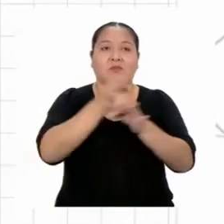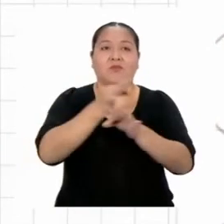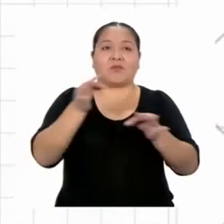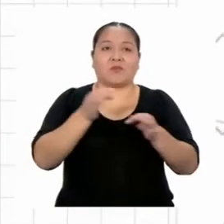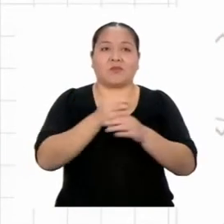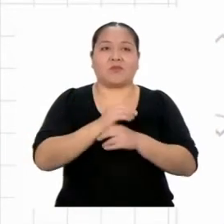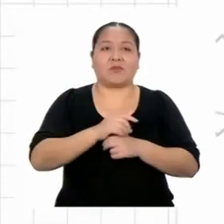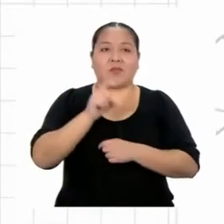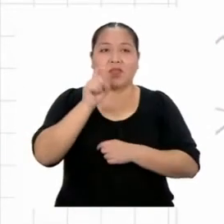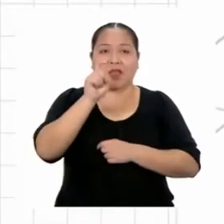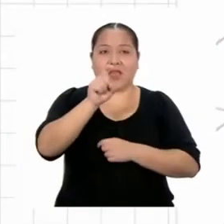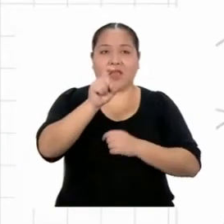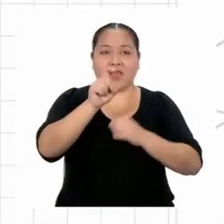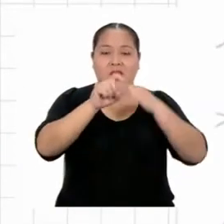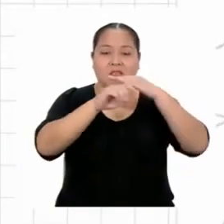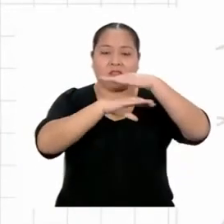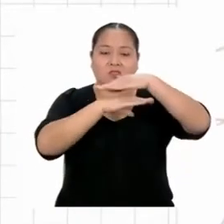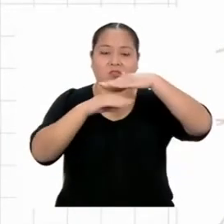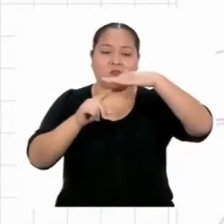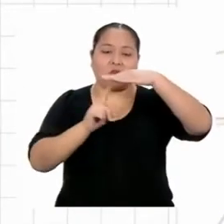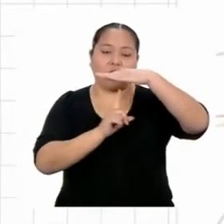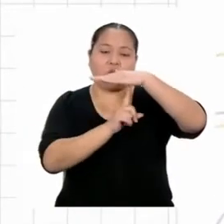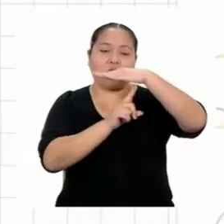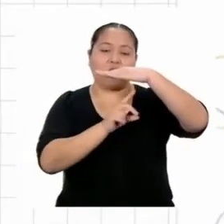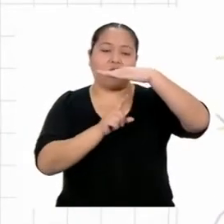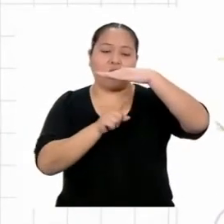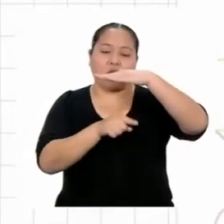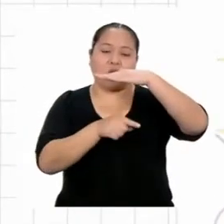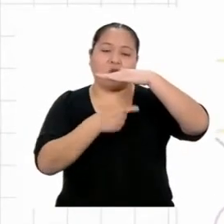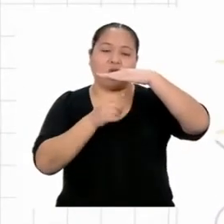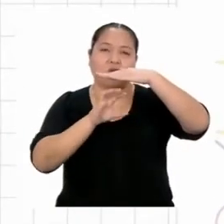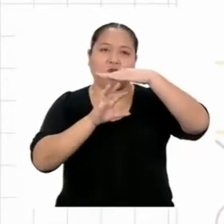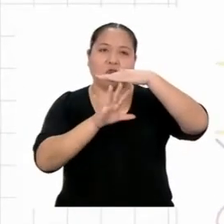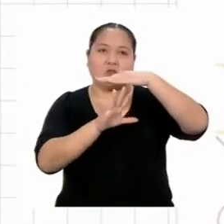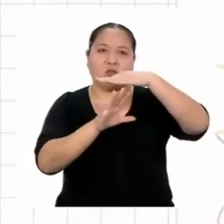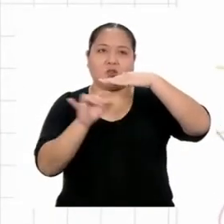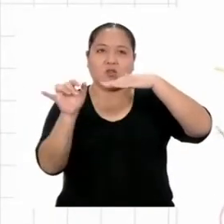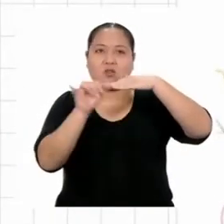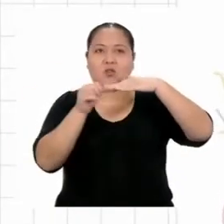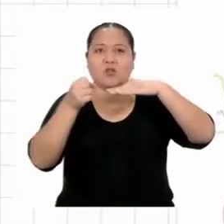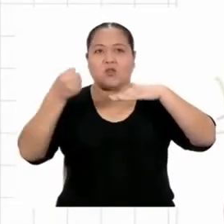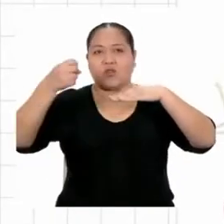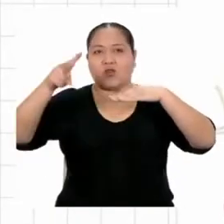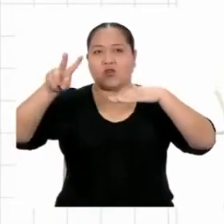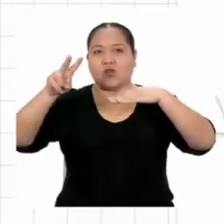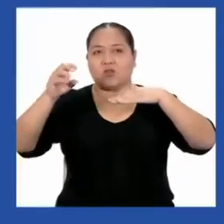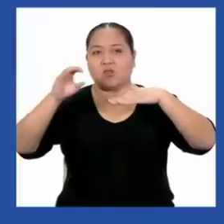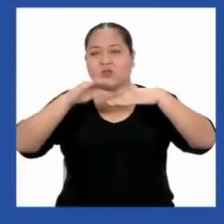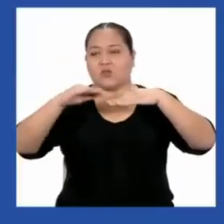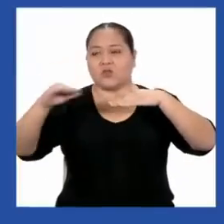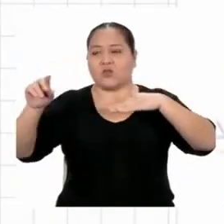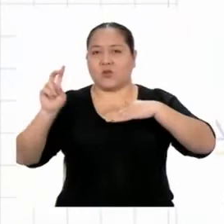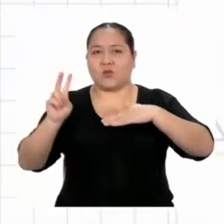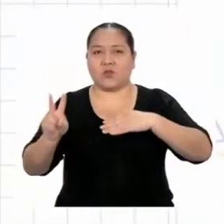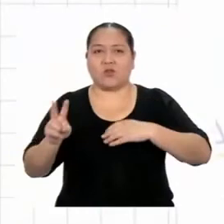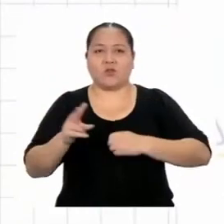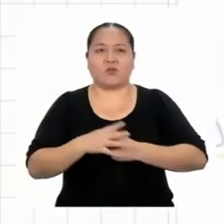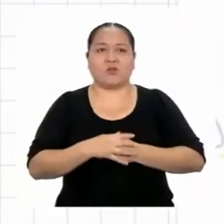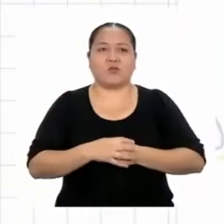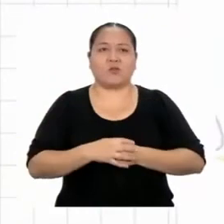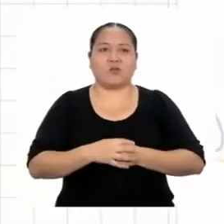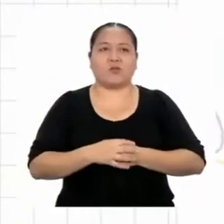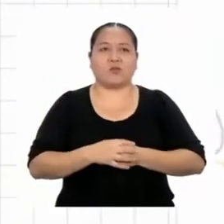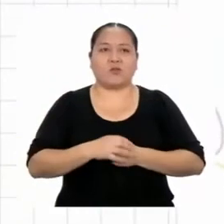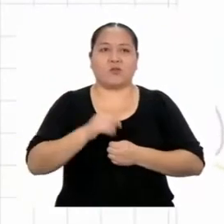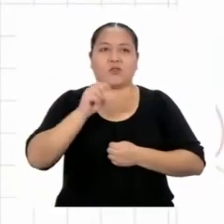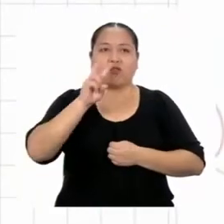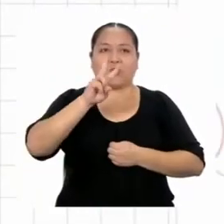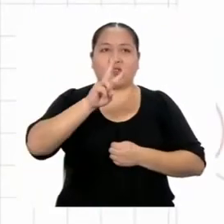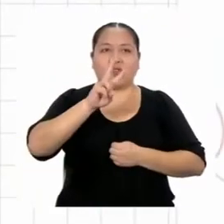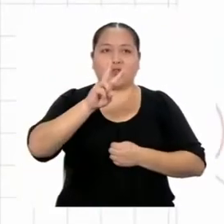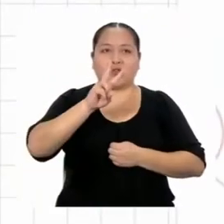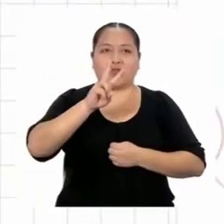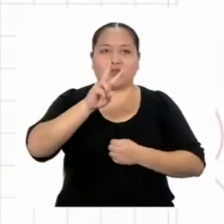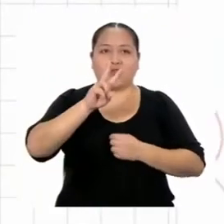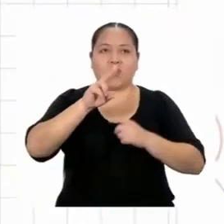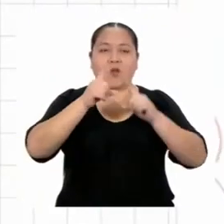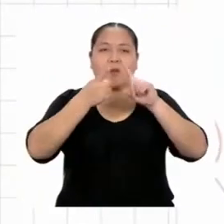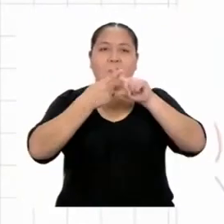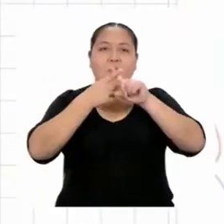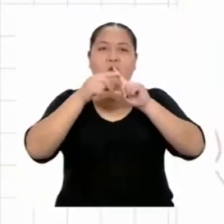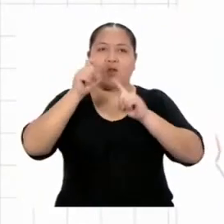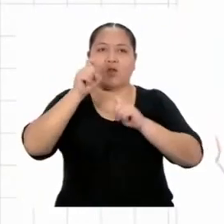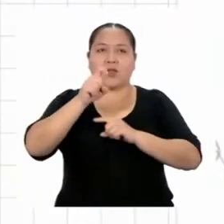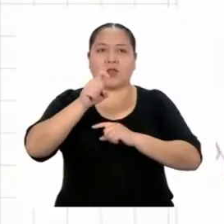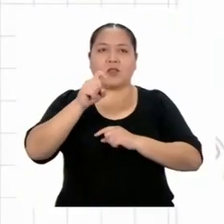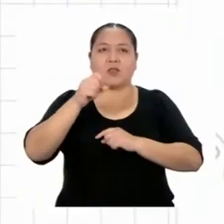sobre 1,5 es igual a 12 sobre 2. 2 metros por X es igual